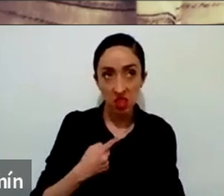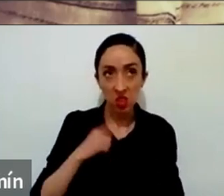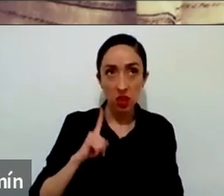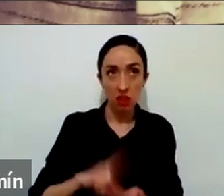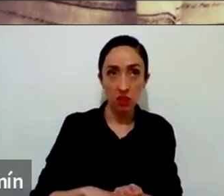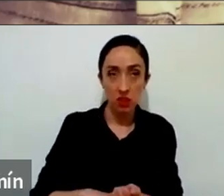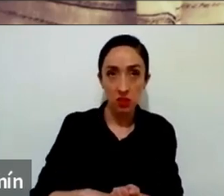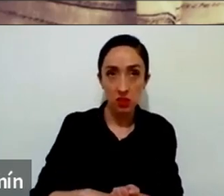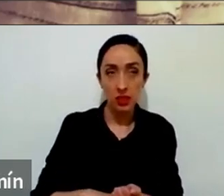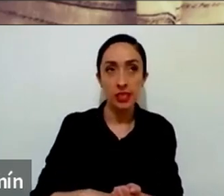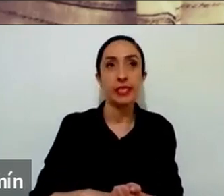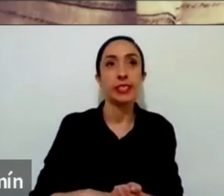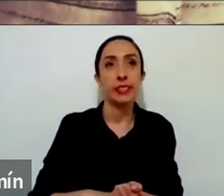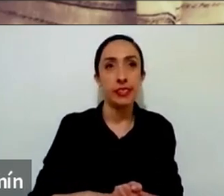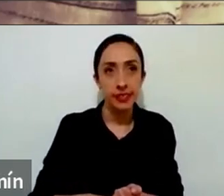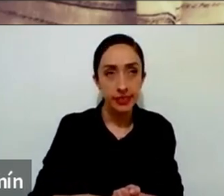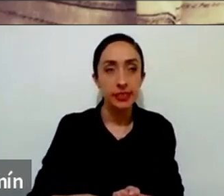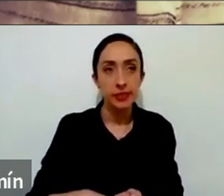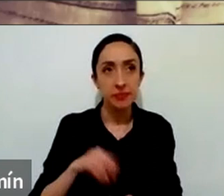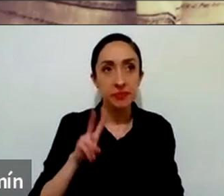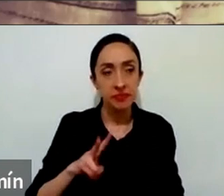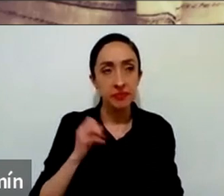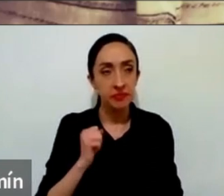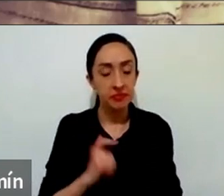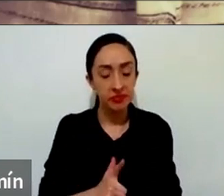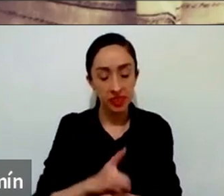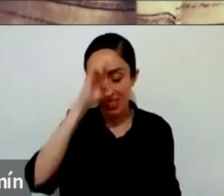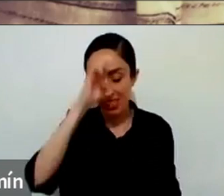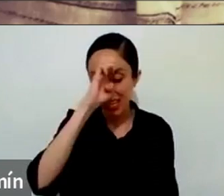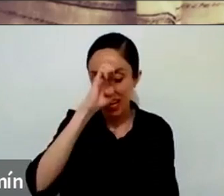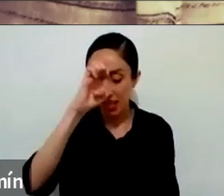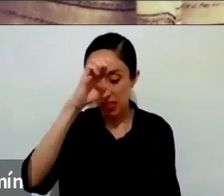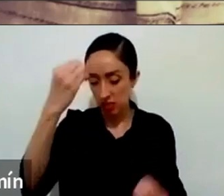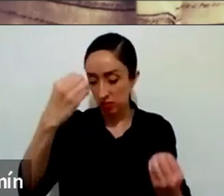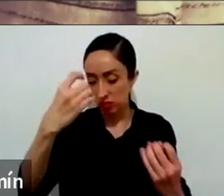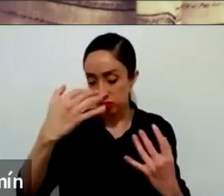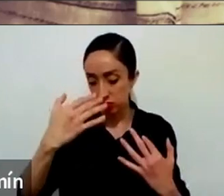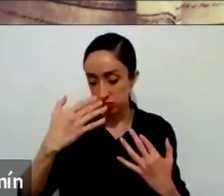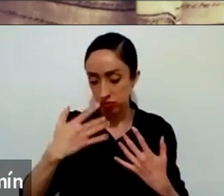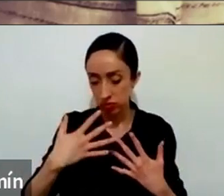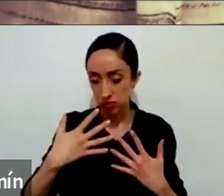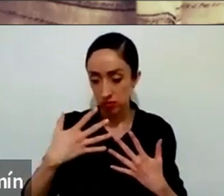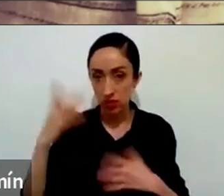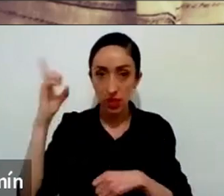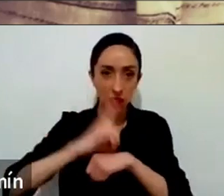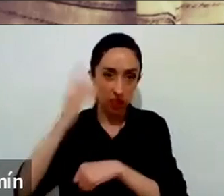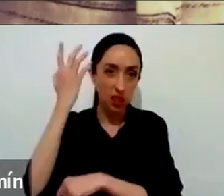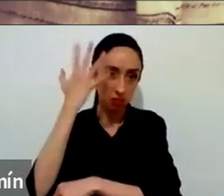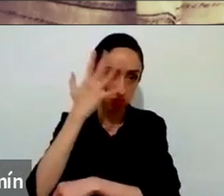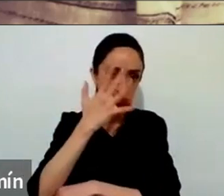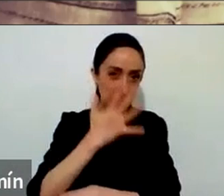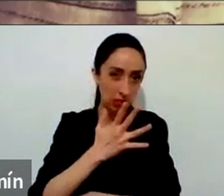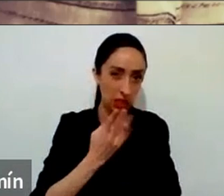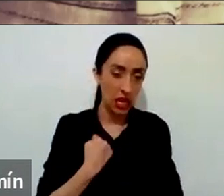día. Y la idea es discernir, evaluar qué es lo que ha ocurrido durante el día. ¿Cuál es ese hilo conductor